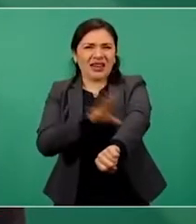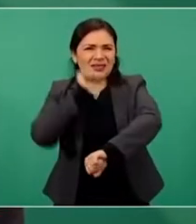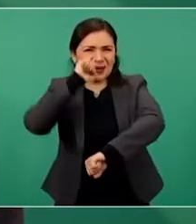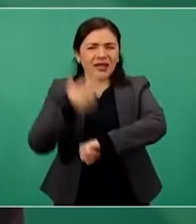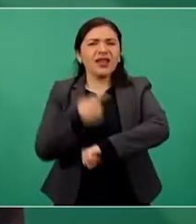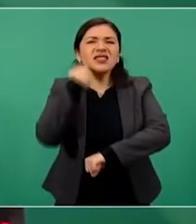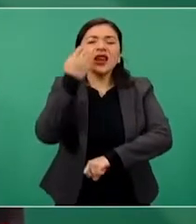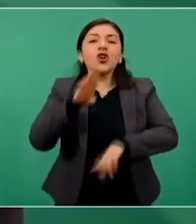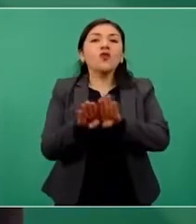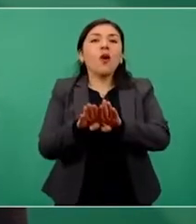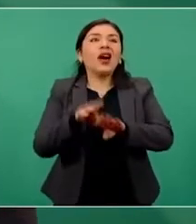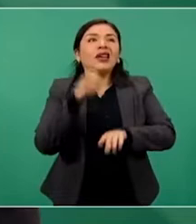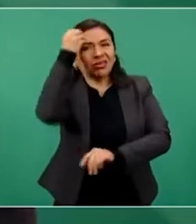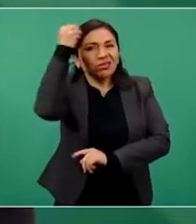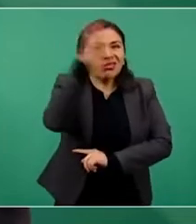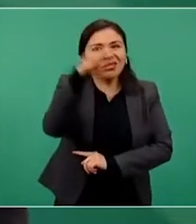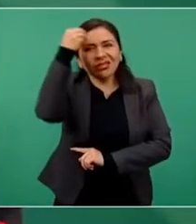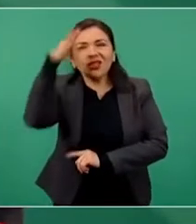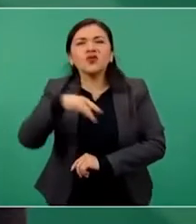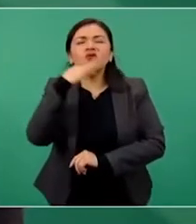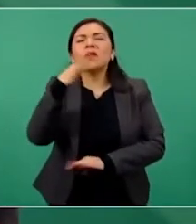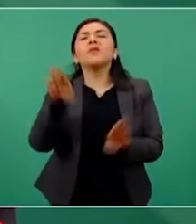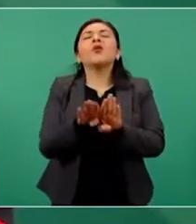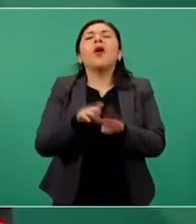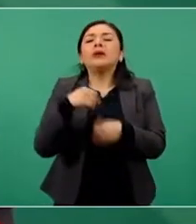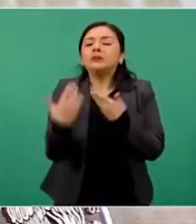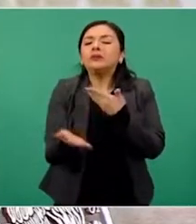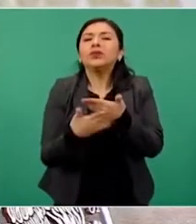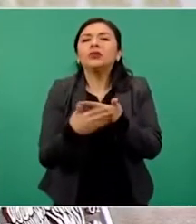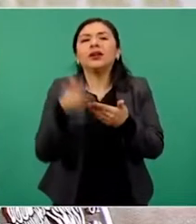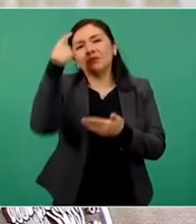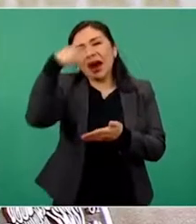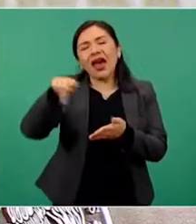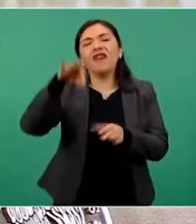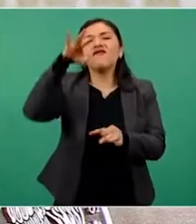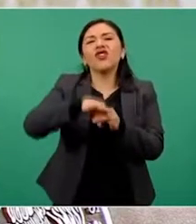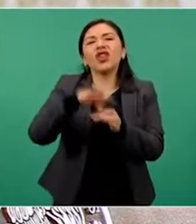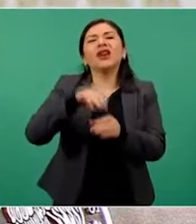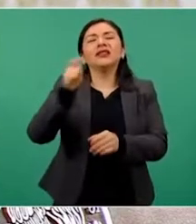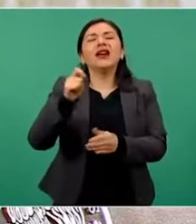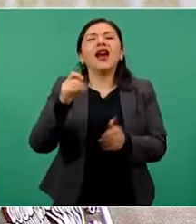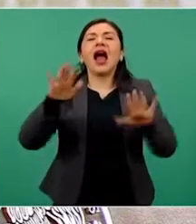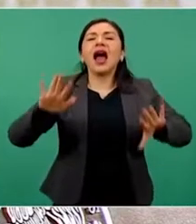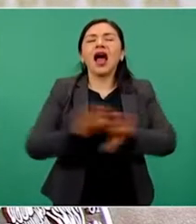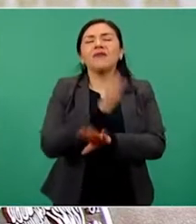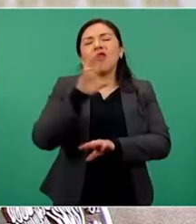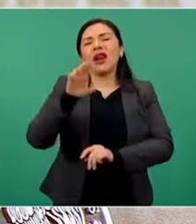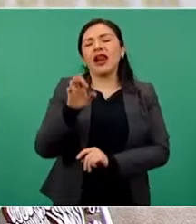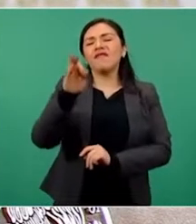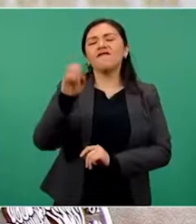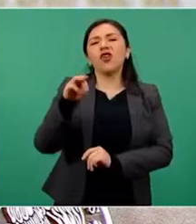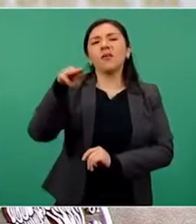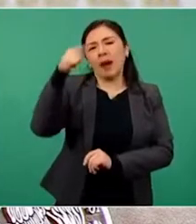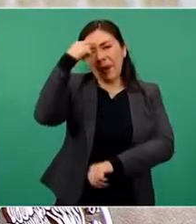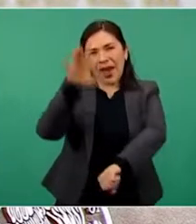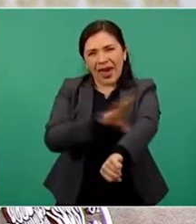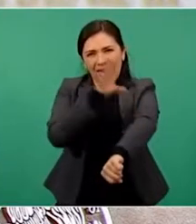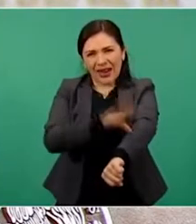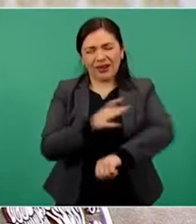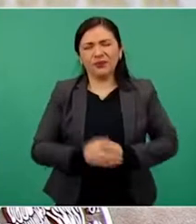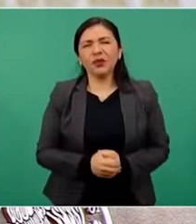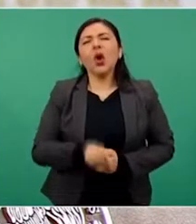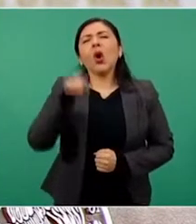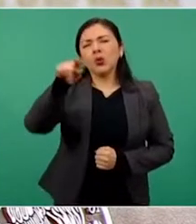eléctrica. Recordemos que con la reforma energética de Peña Nieto había mucha corrupción para otorgar